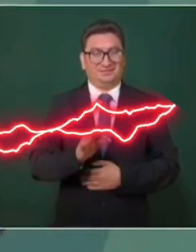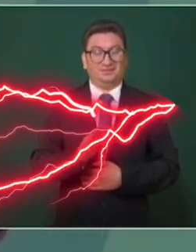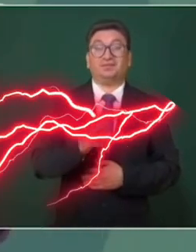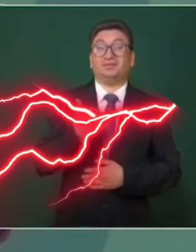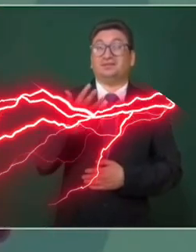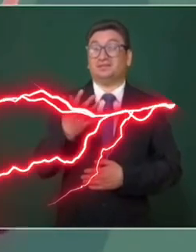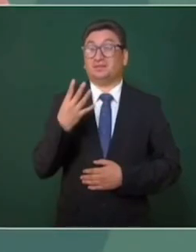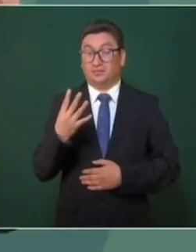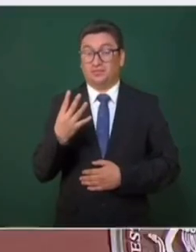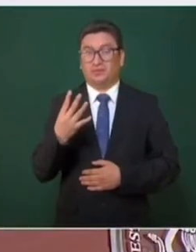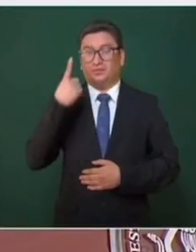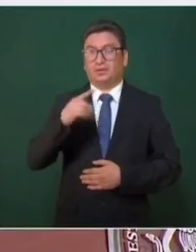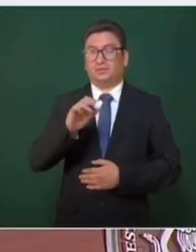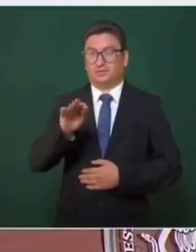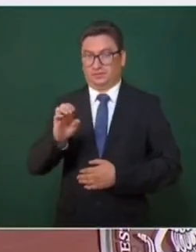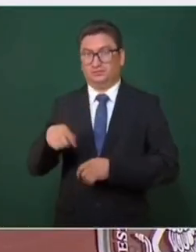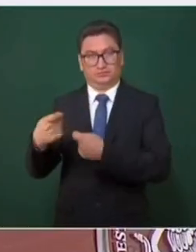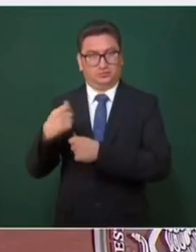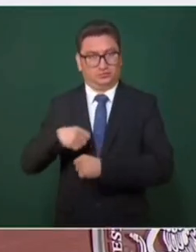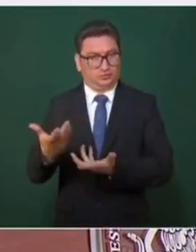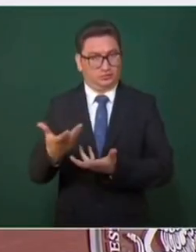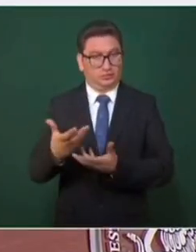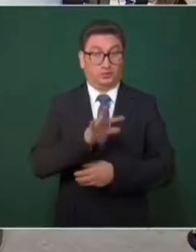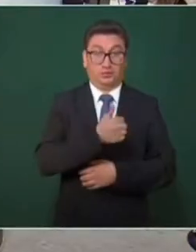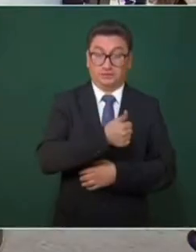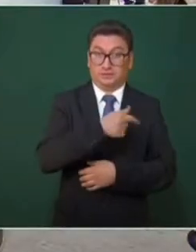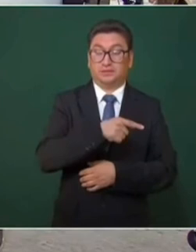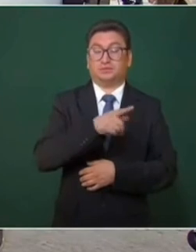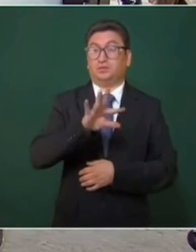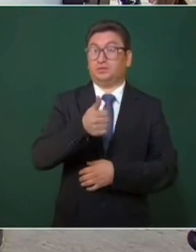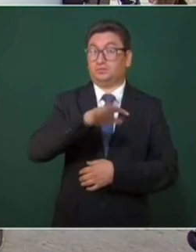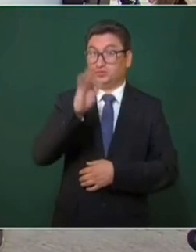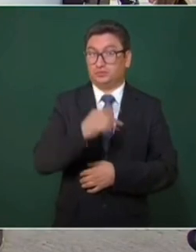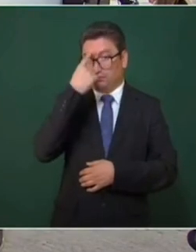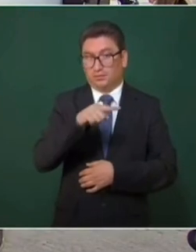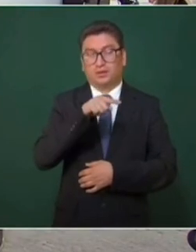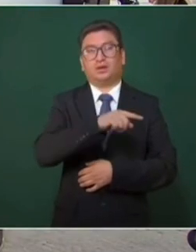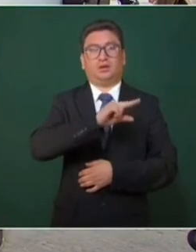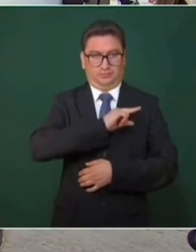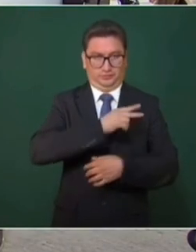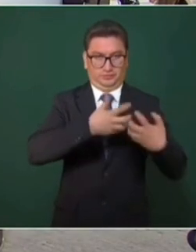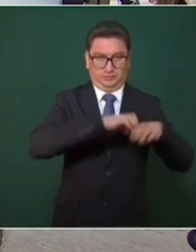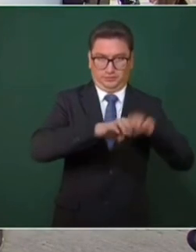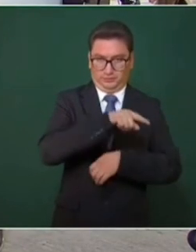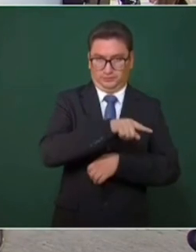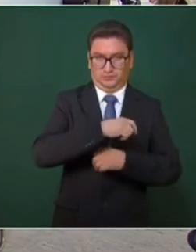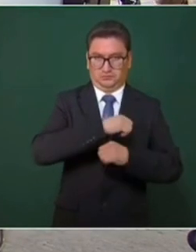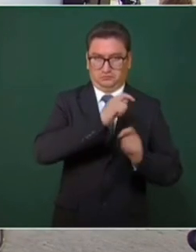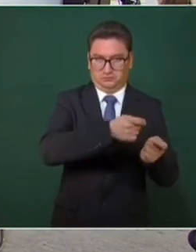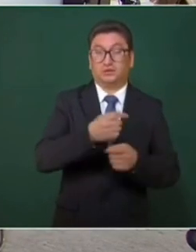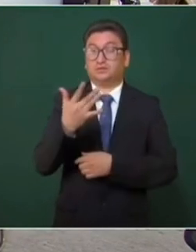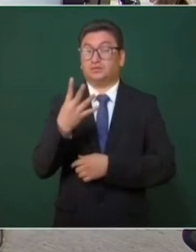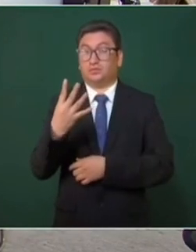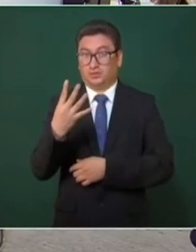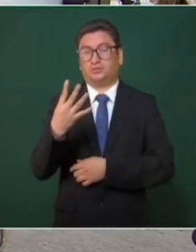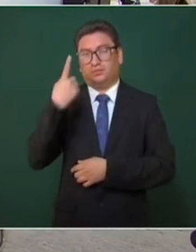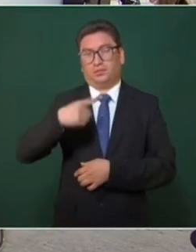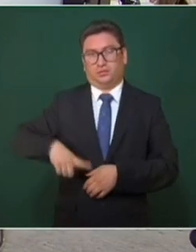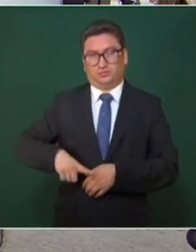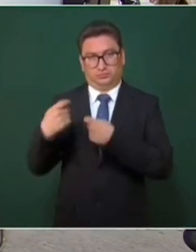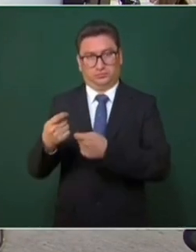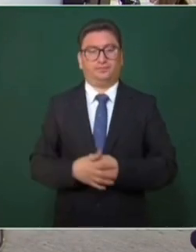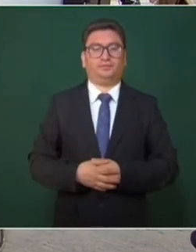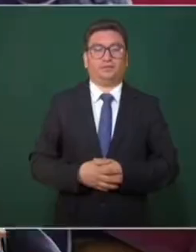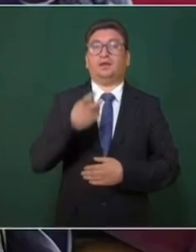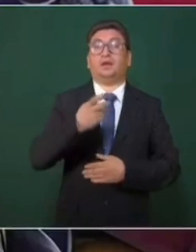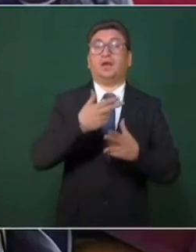54% para la Comisión Federal de Electricidad. O 46% para el sector privado y 54% para el sector público. Parte